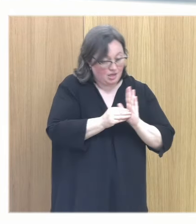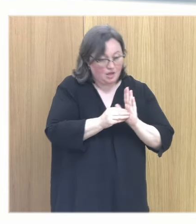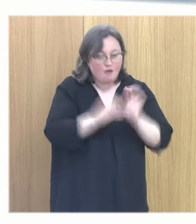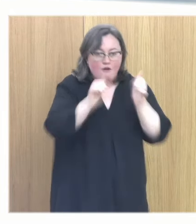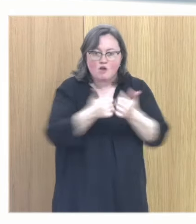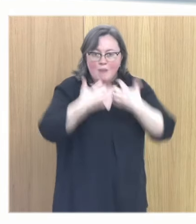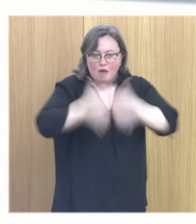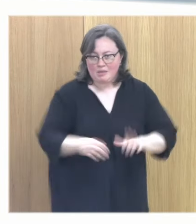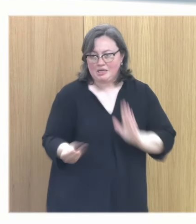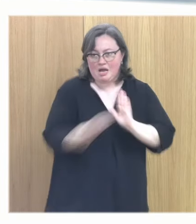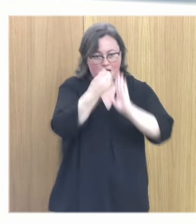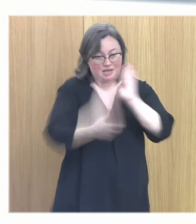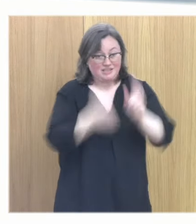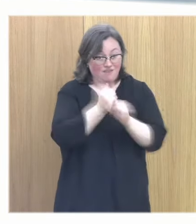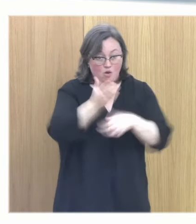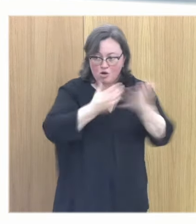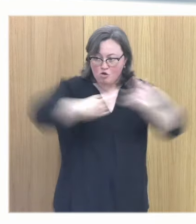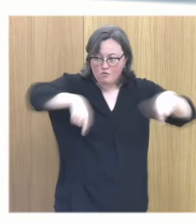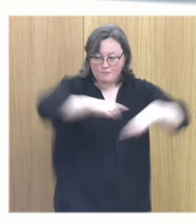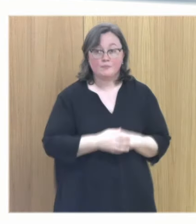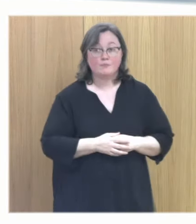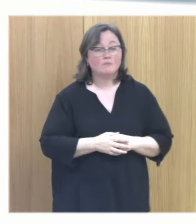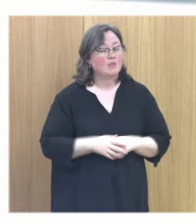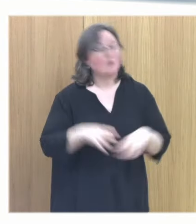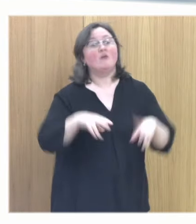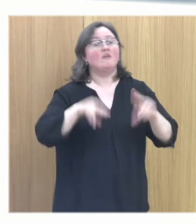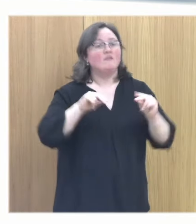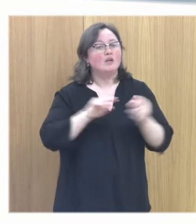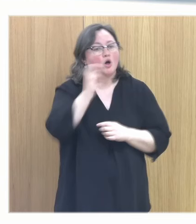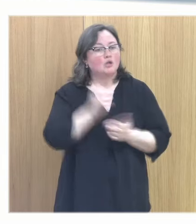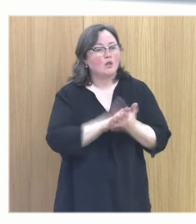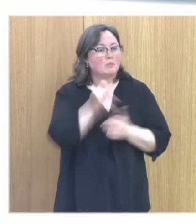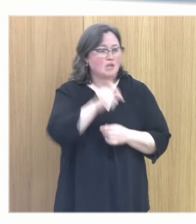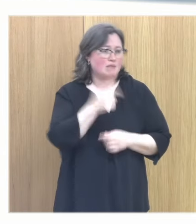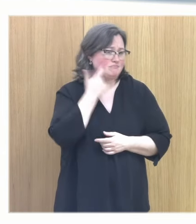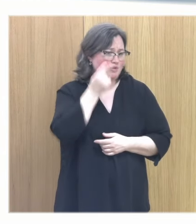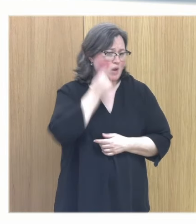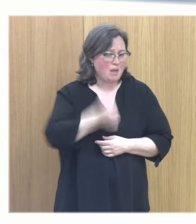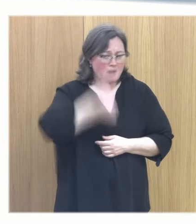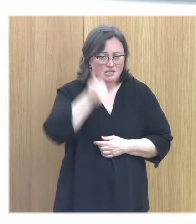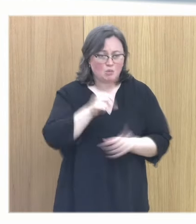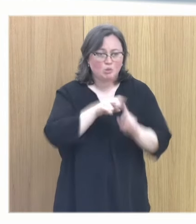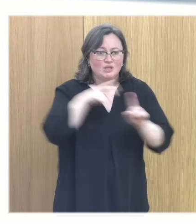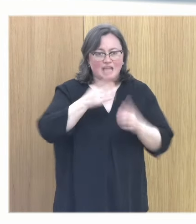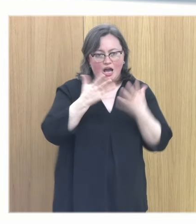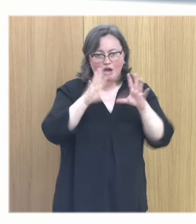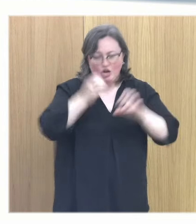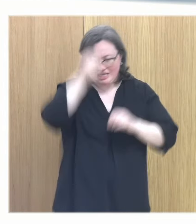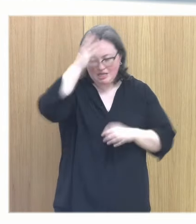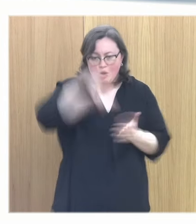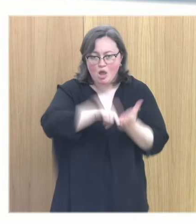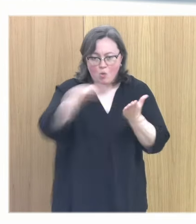forma sistemática en el trabajo que hacemos y luego están los que la gente más conoce a nivel cognitivo y de lenguaje